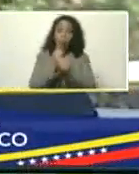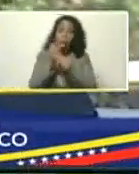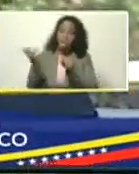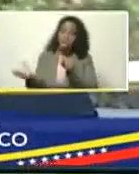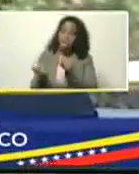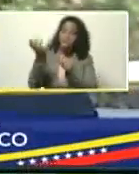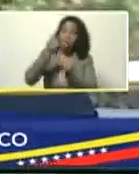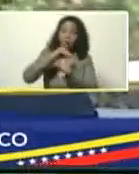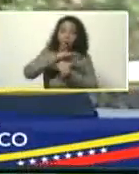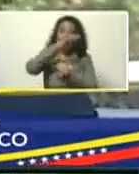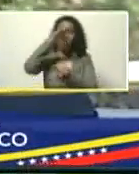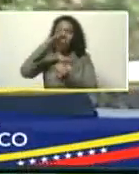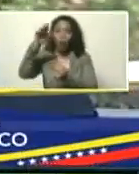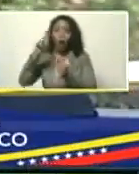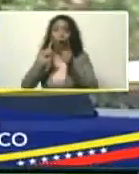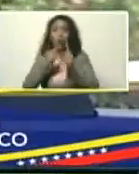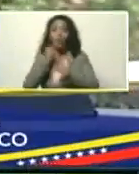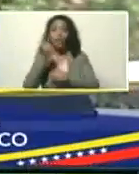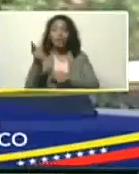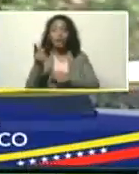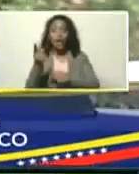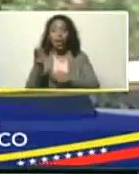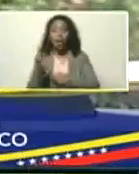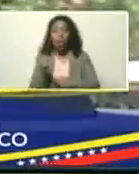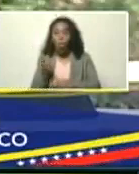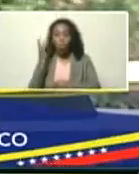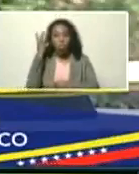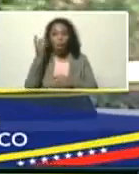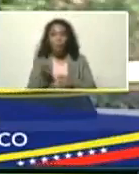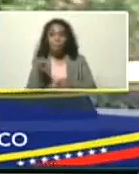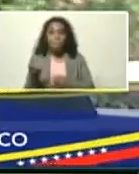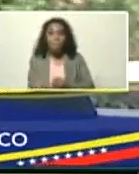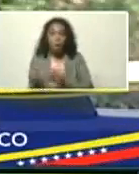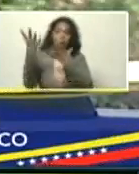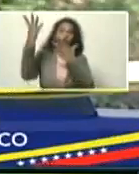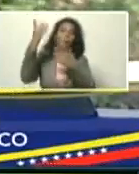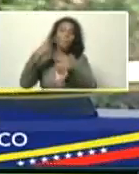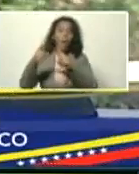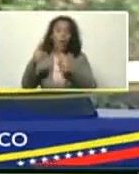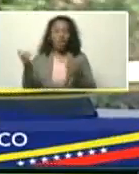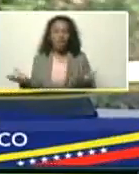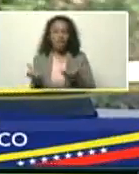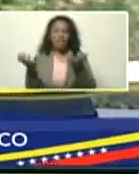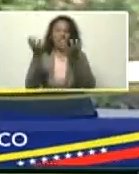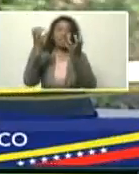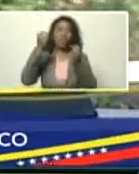algunos, dicen, incendios, provocados, pero, incendios, poderosísimos,